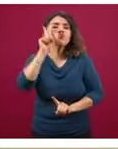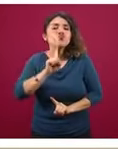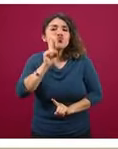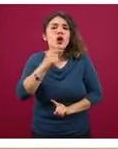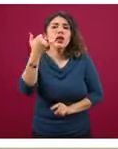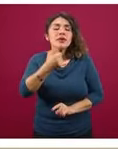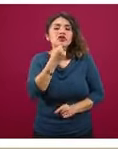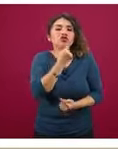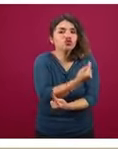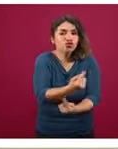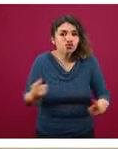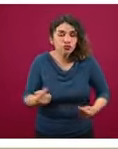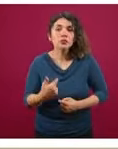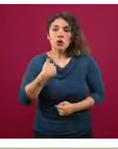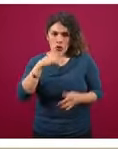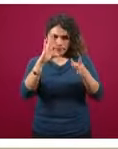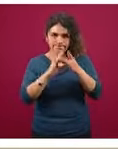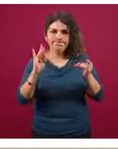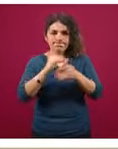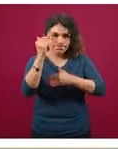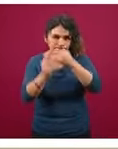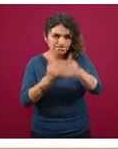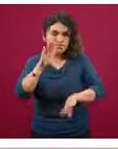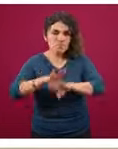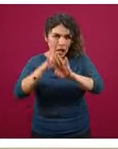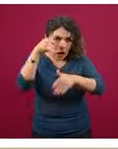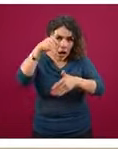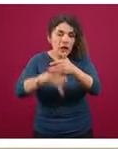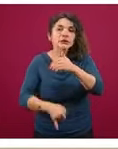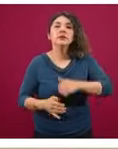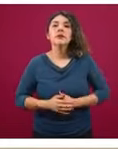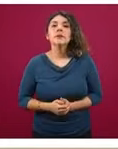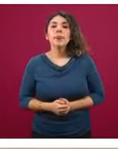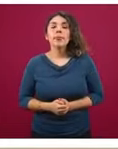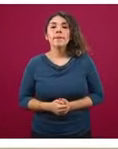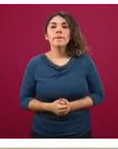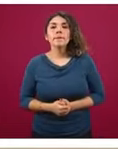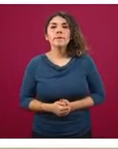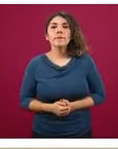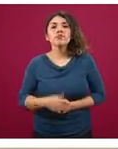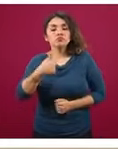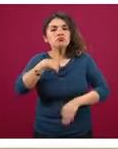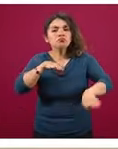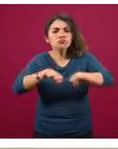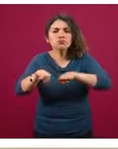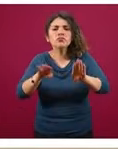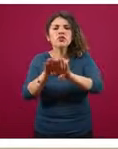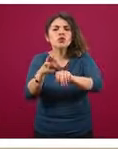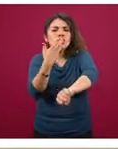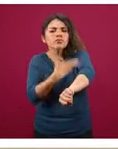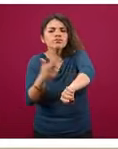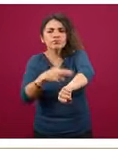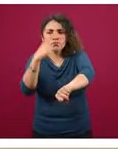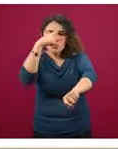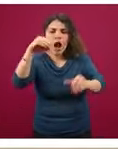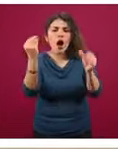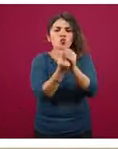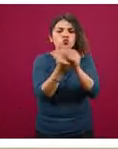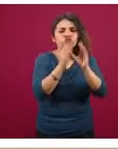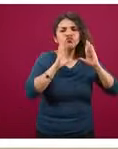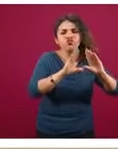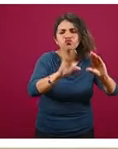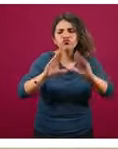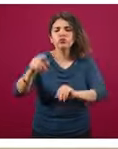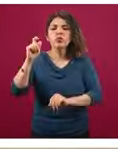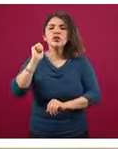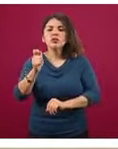las niñas, que se las voy a explicar más detalladamente. Trabajamos también procesos de capacitación en